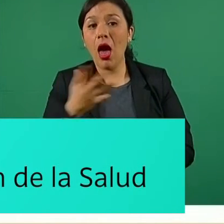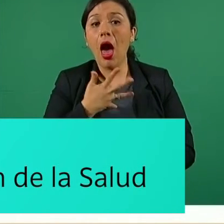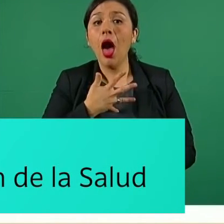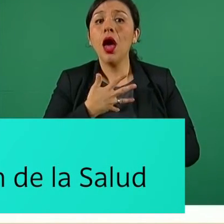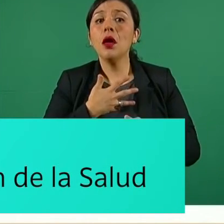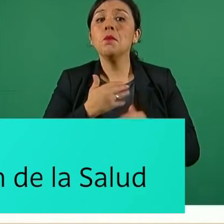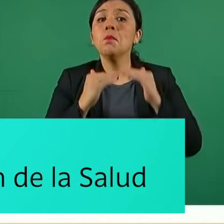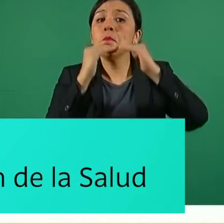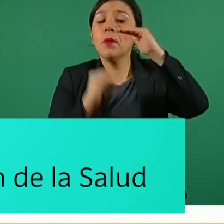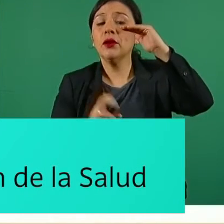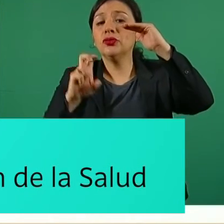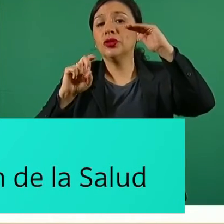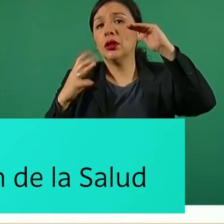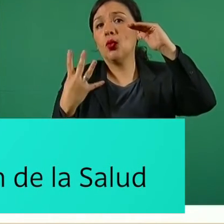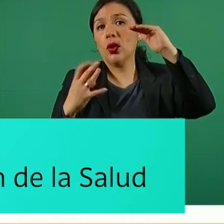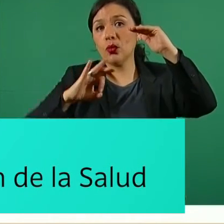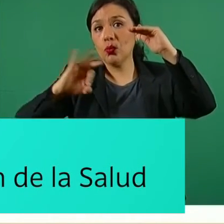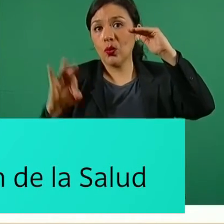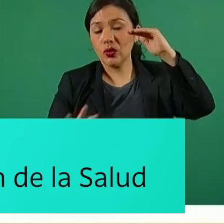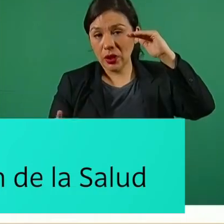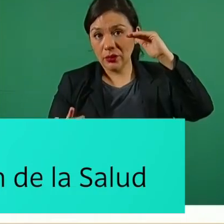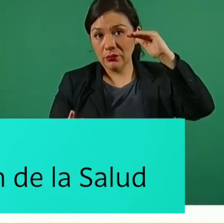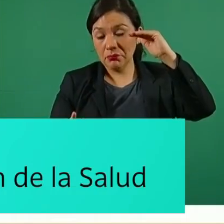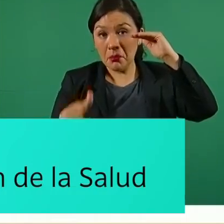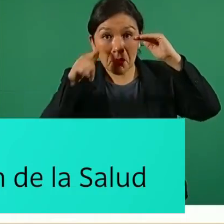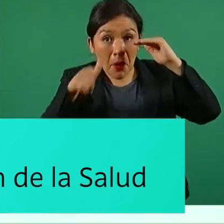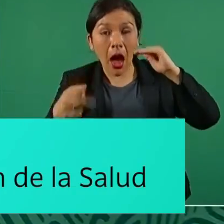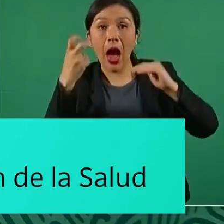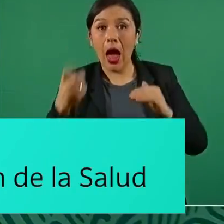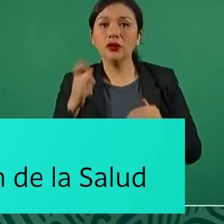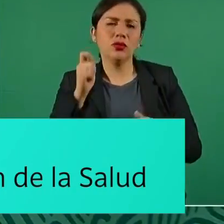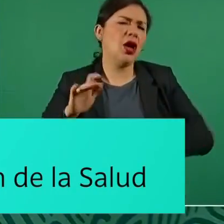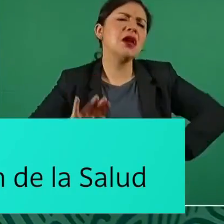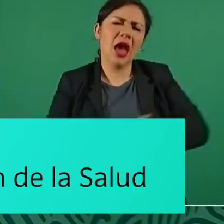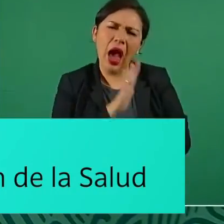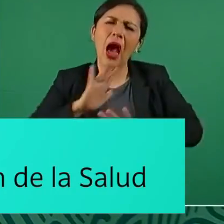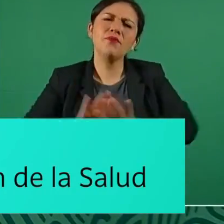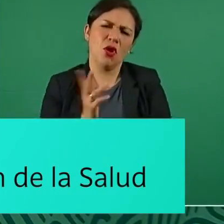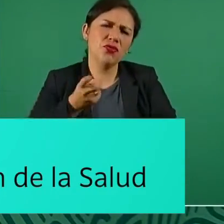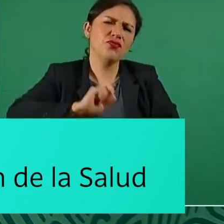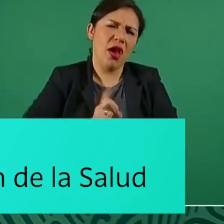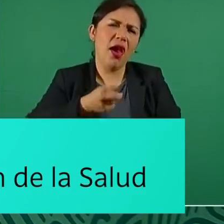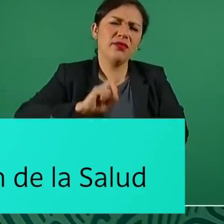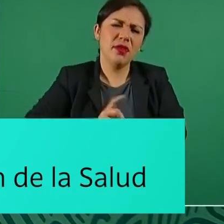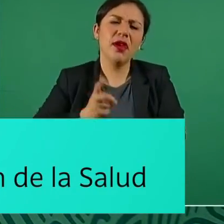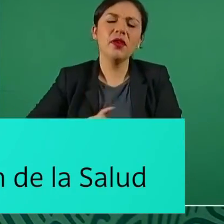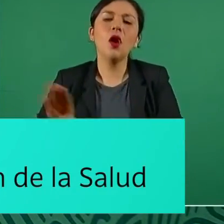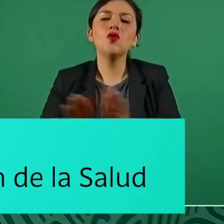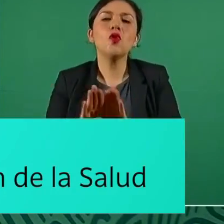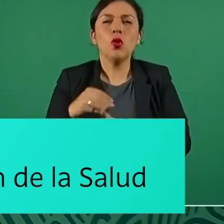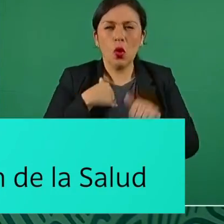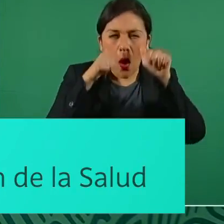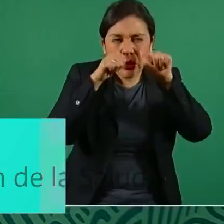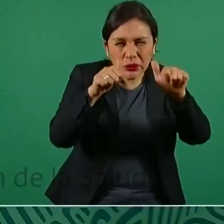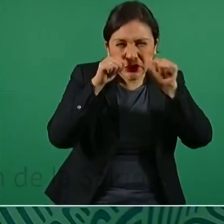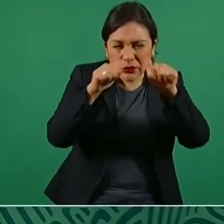34 por ciento. Esto, desde luego, cambia día con día en la medida en que esto es el seguimiento